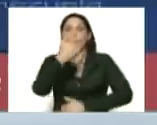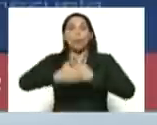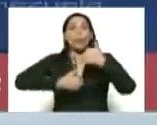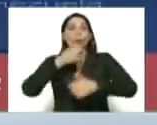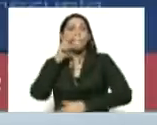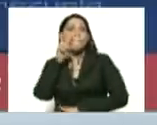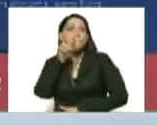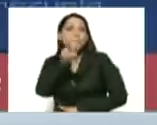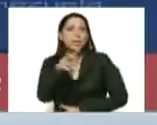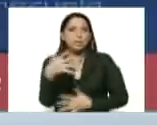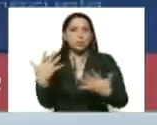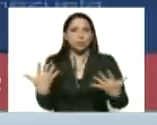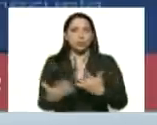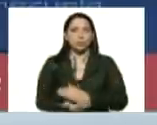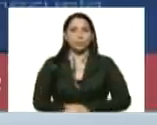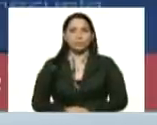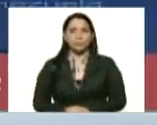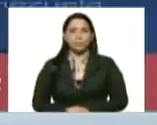es su visión?